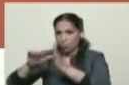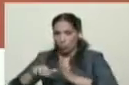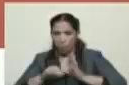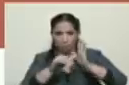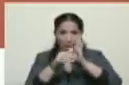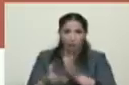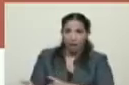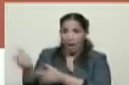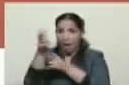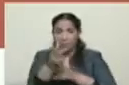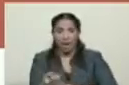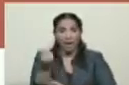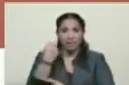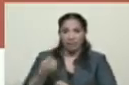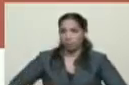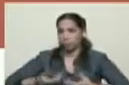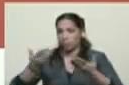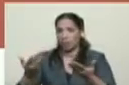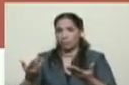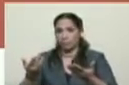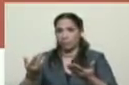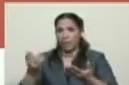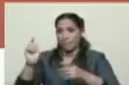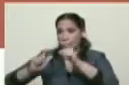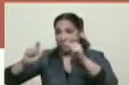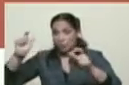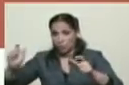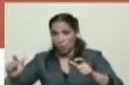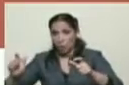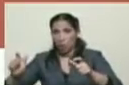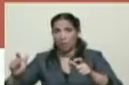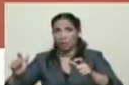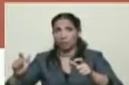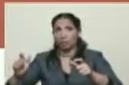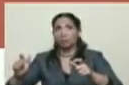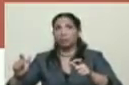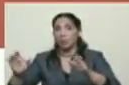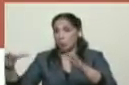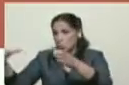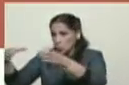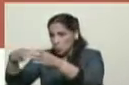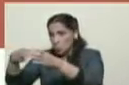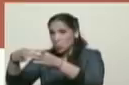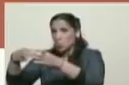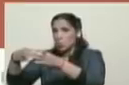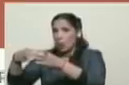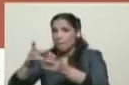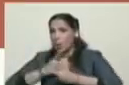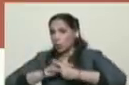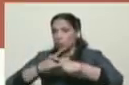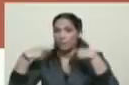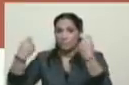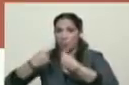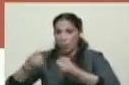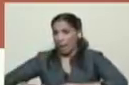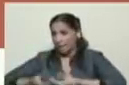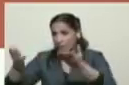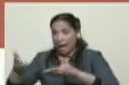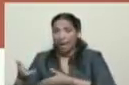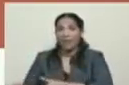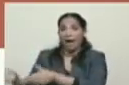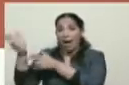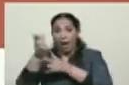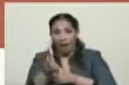armas el día de ayer, que le fueron entregados a civiles pertenecientes a la célula terrorista Voluntad Popular, para que se